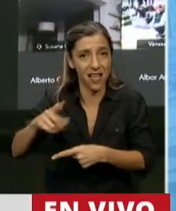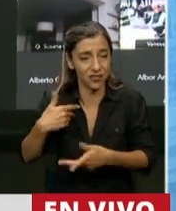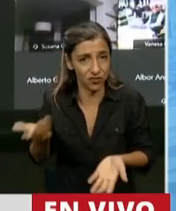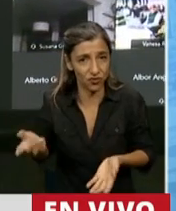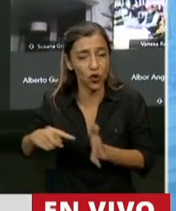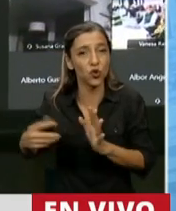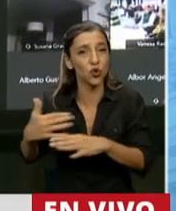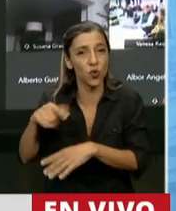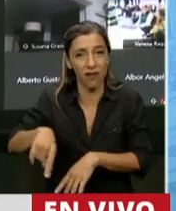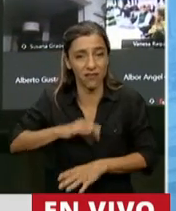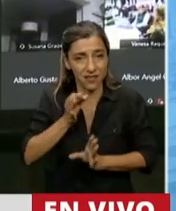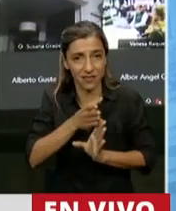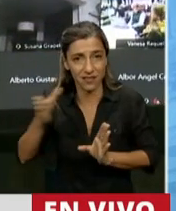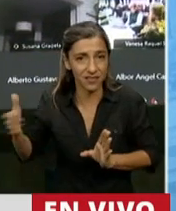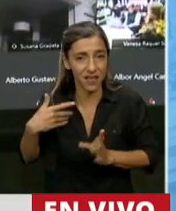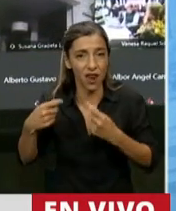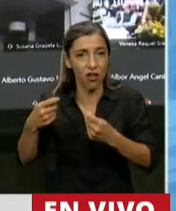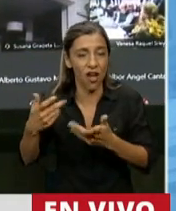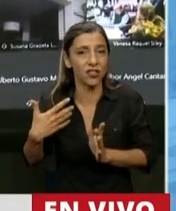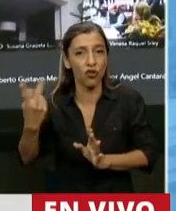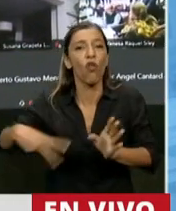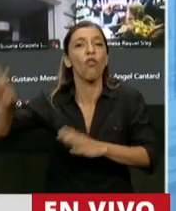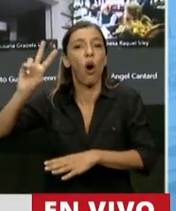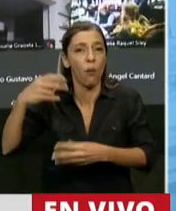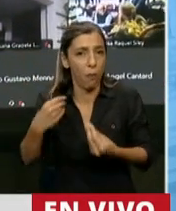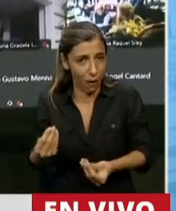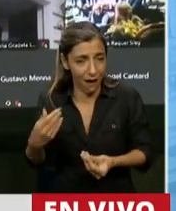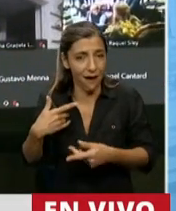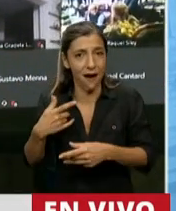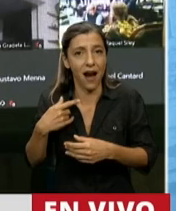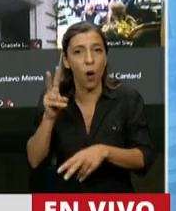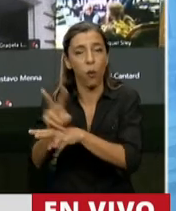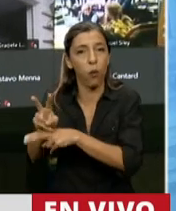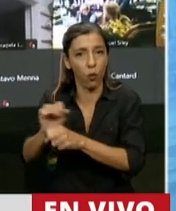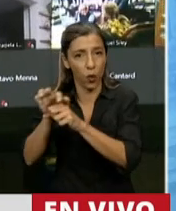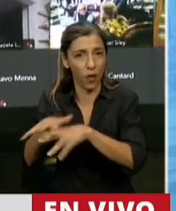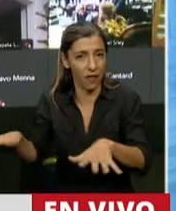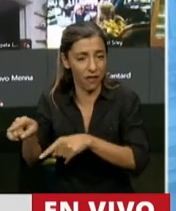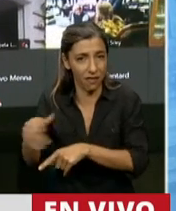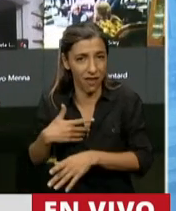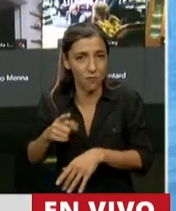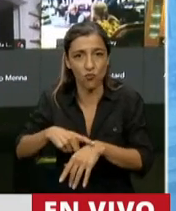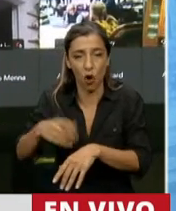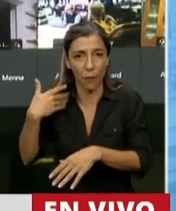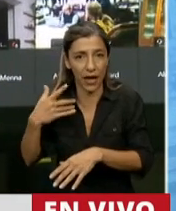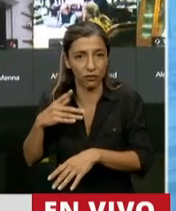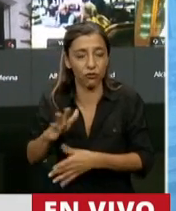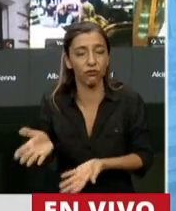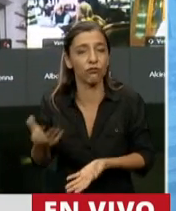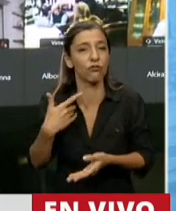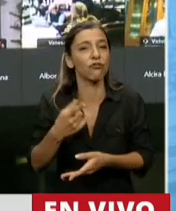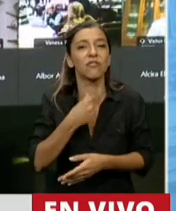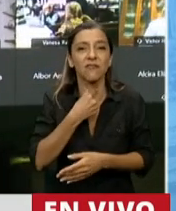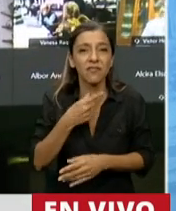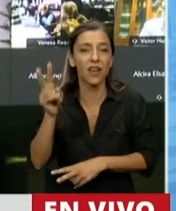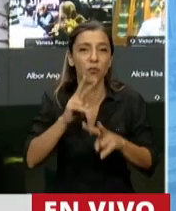Presidente. Y la verdad es que lo que creo que buscan es poner de rodillas a la Ciudad, perjudicar a un jefe de gobierno que ha hecho